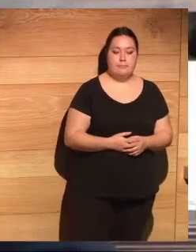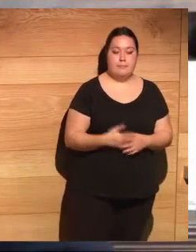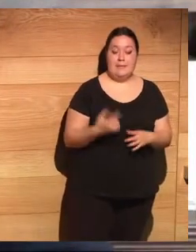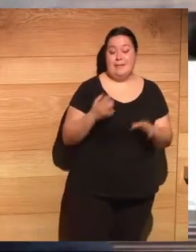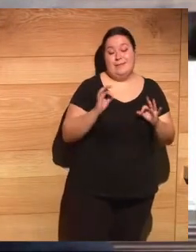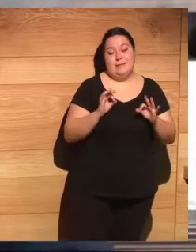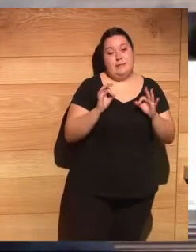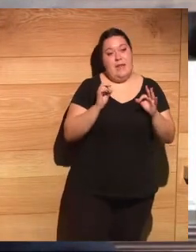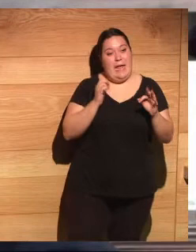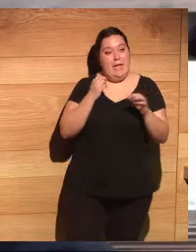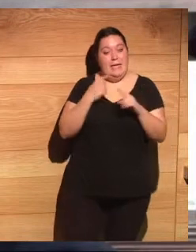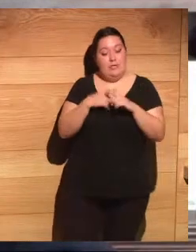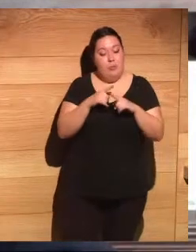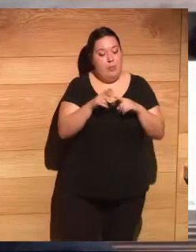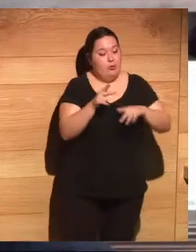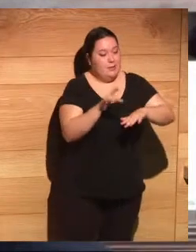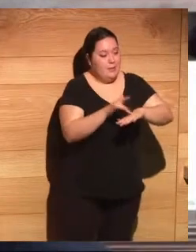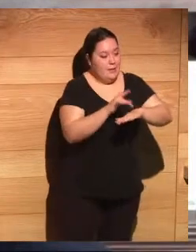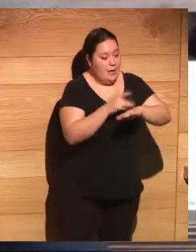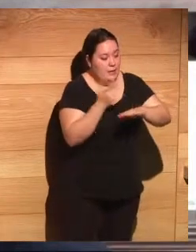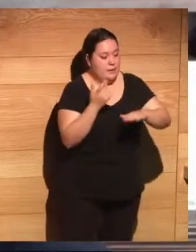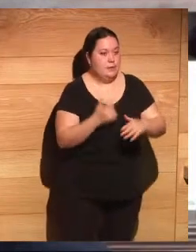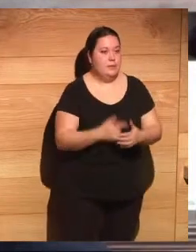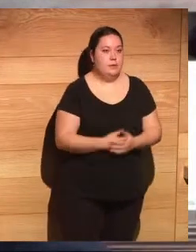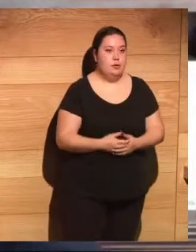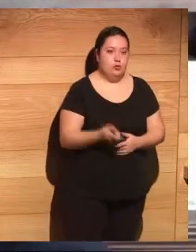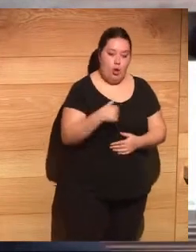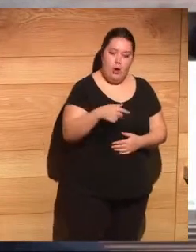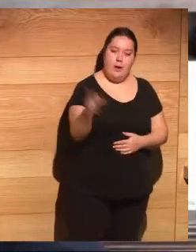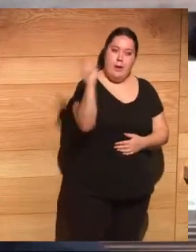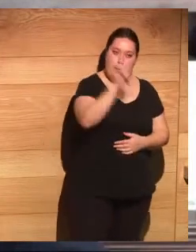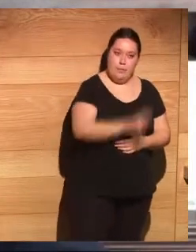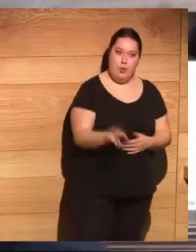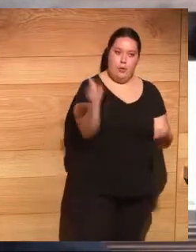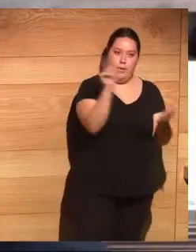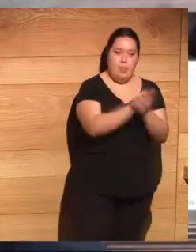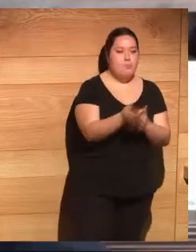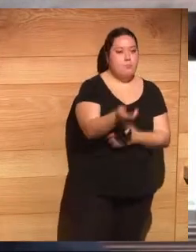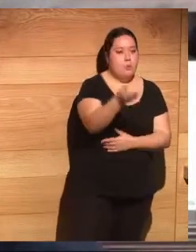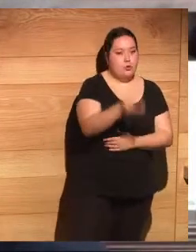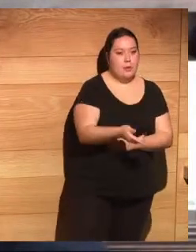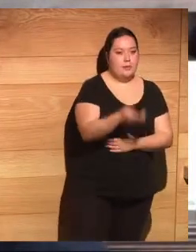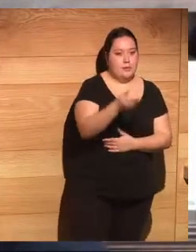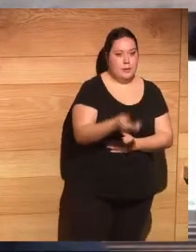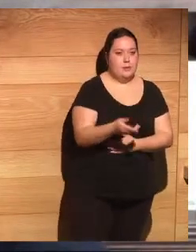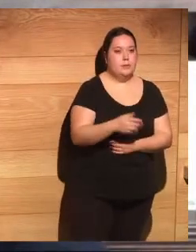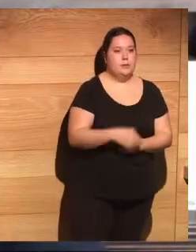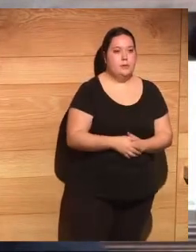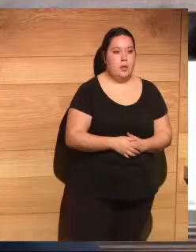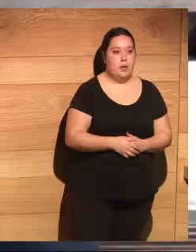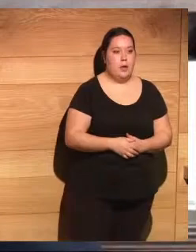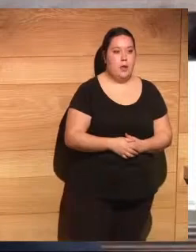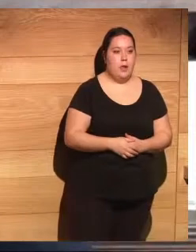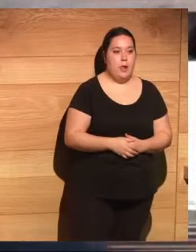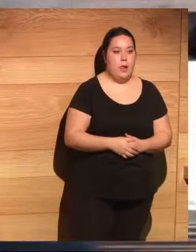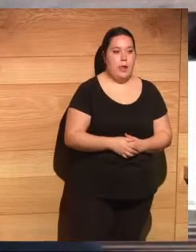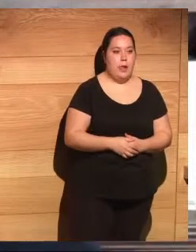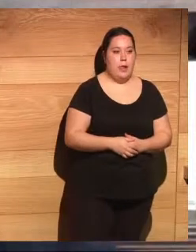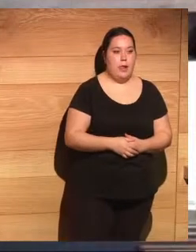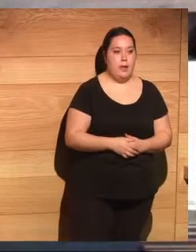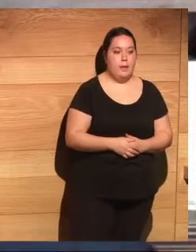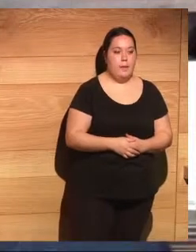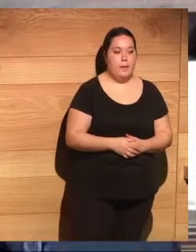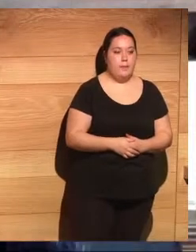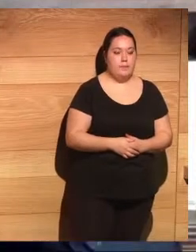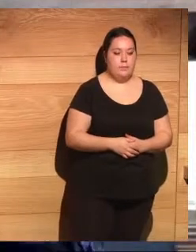instrumentos digitales. Vuelvo a repetir, son muy importantes pero deben estar no en lugar de